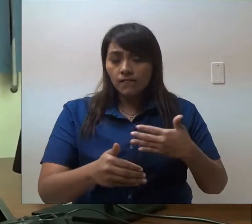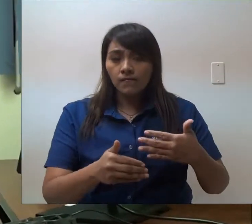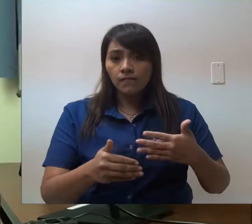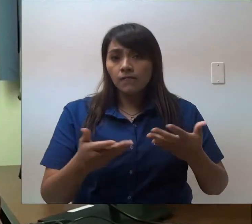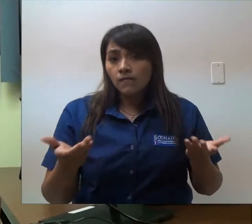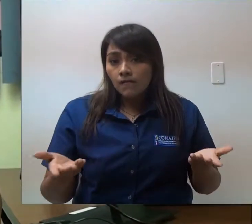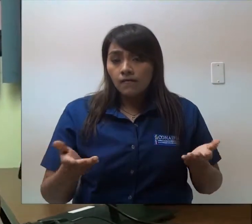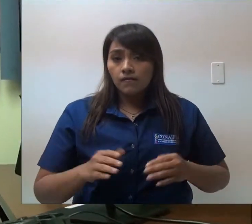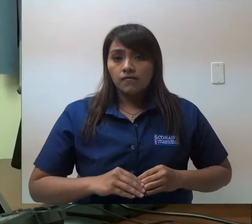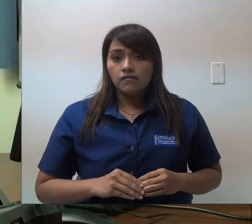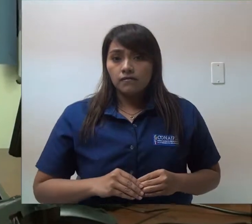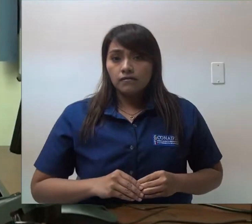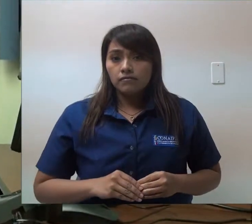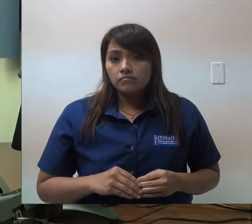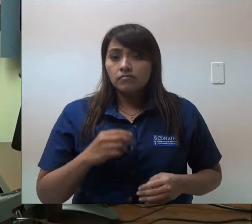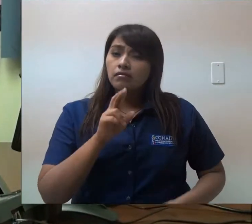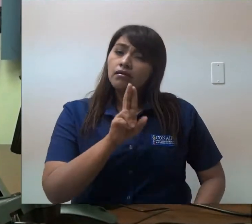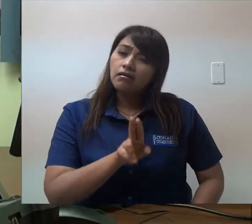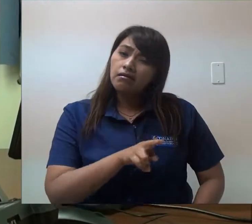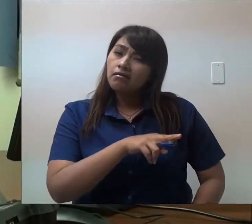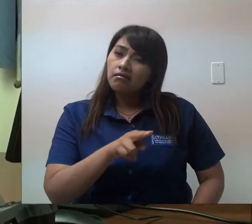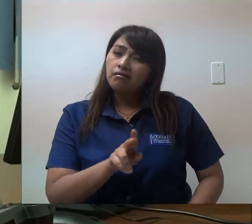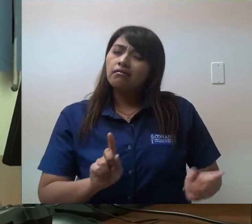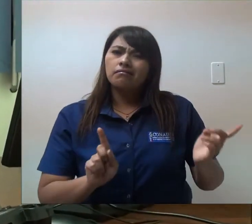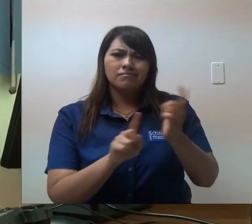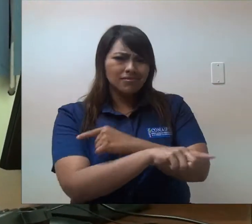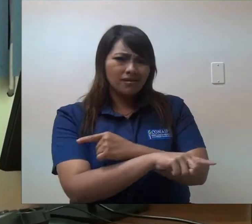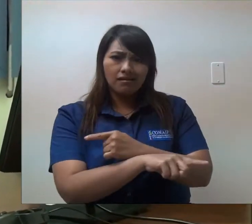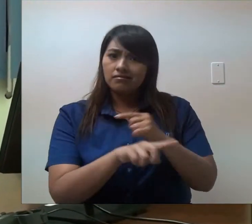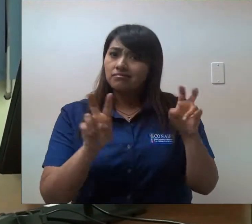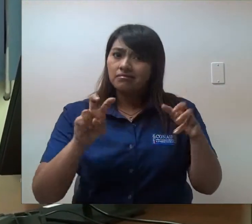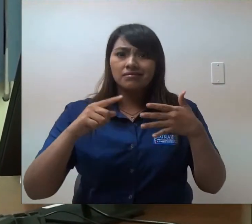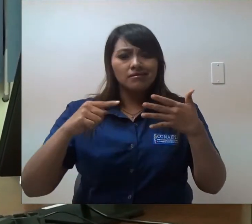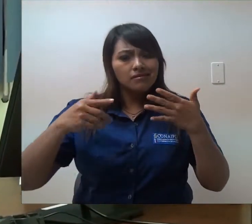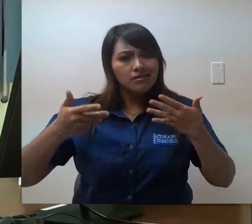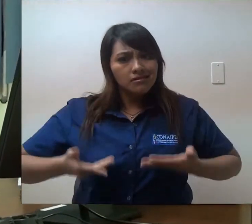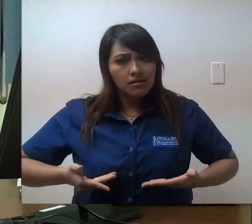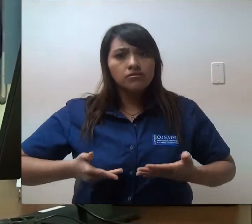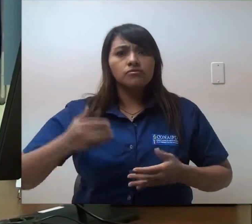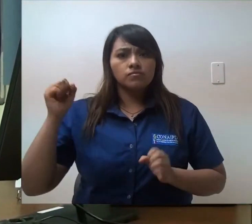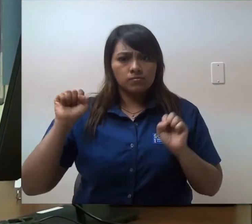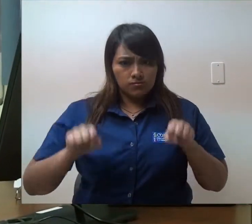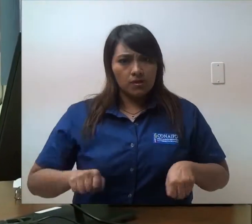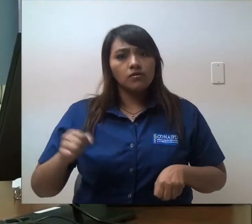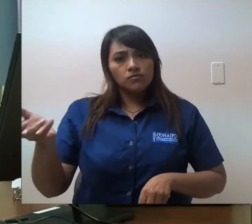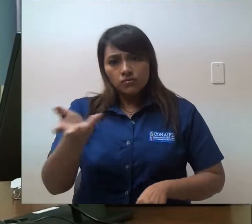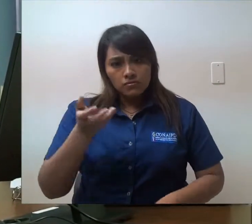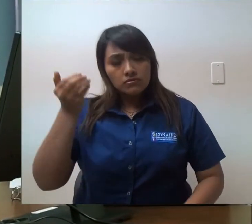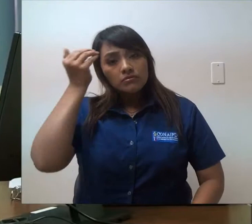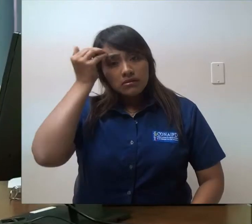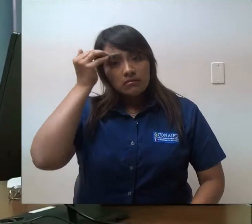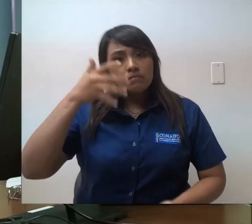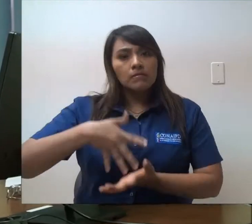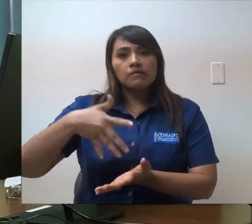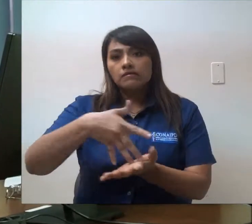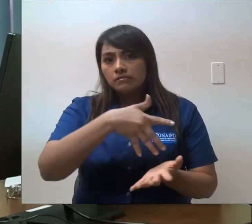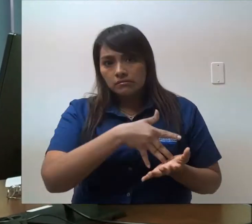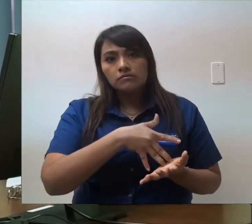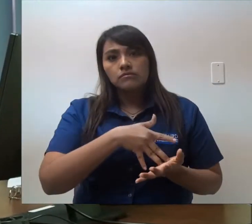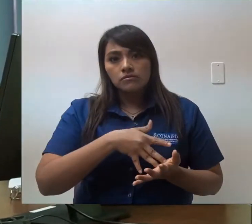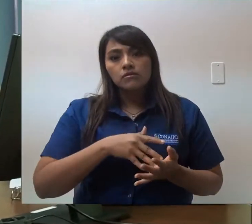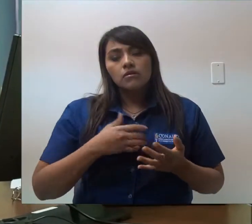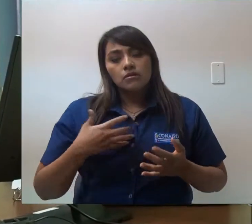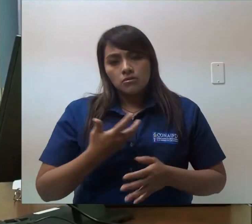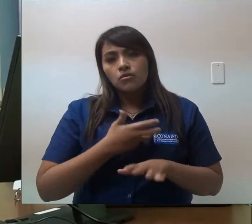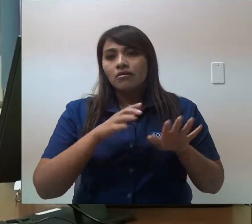avanzar de un enfoque de lástima a un enfoque social de derechos porque es